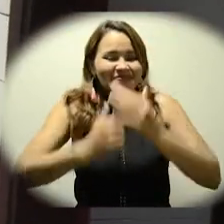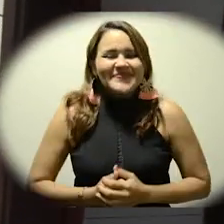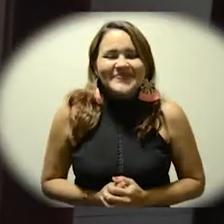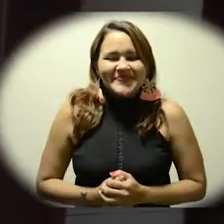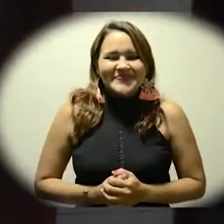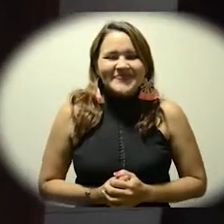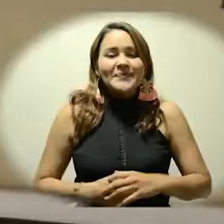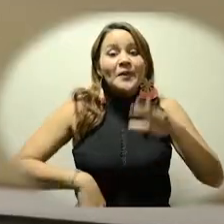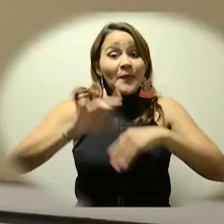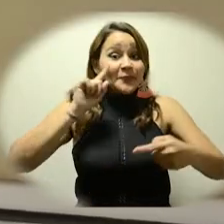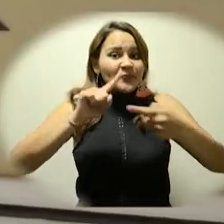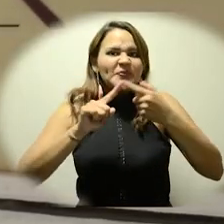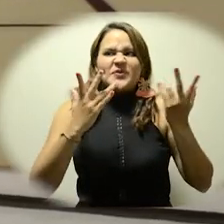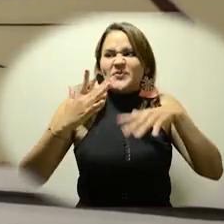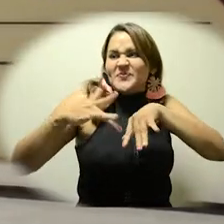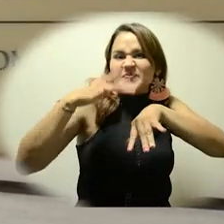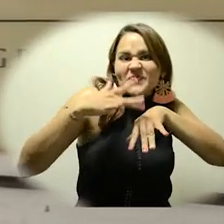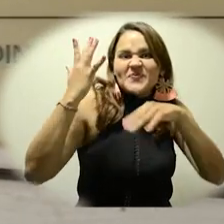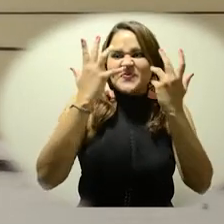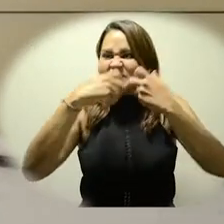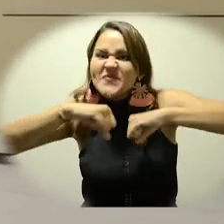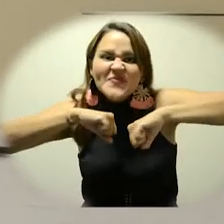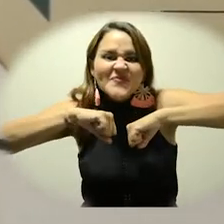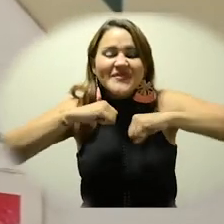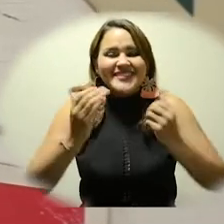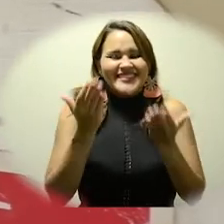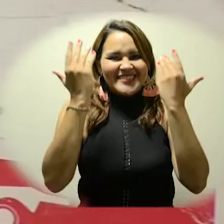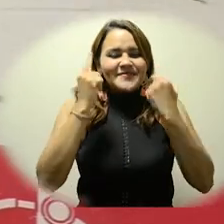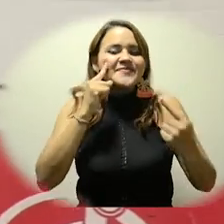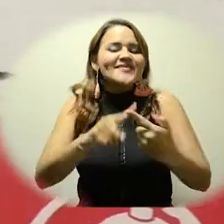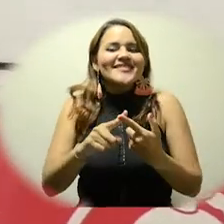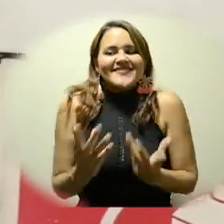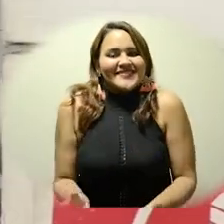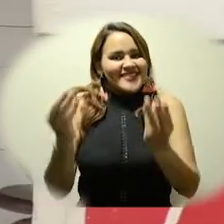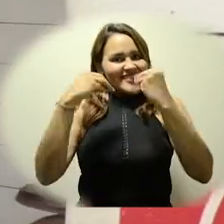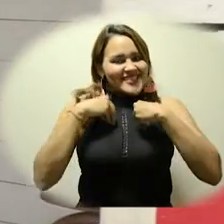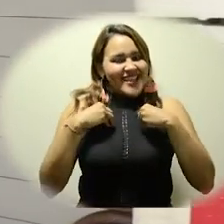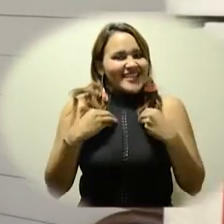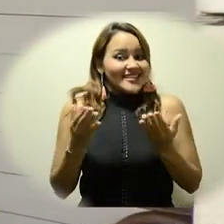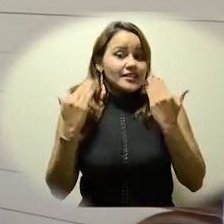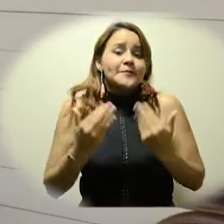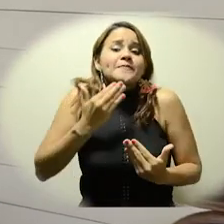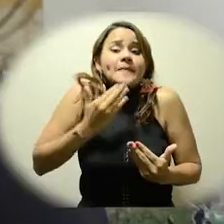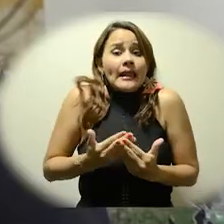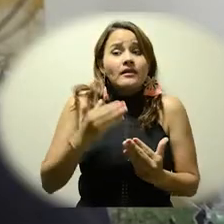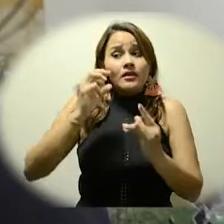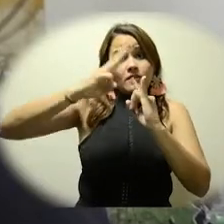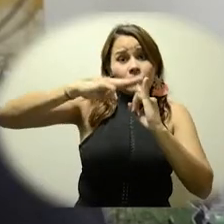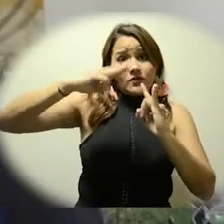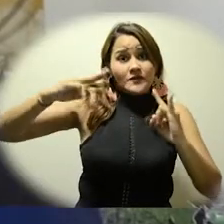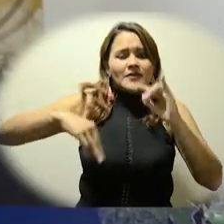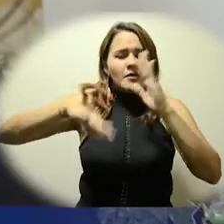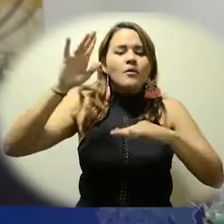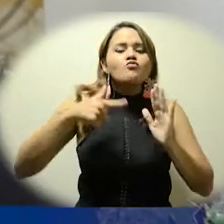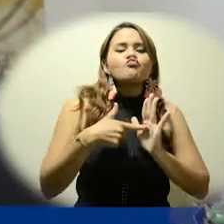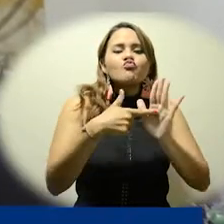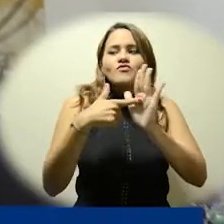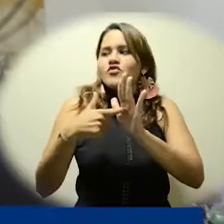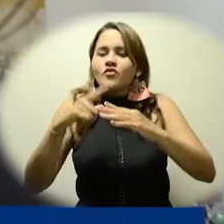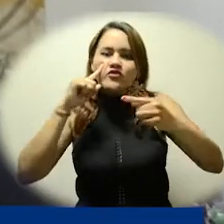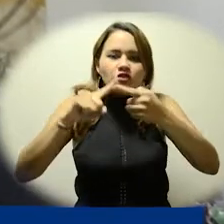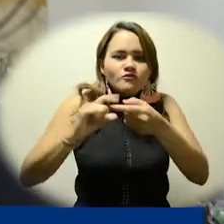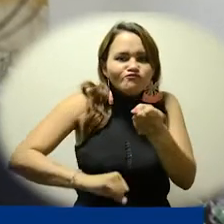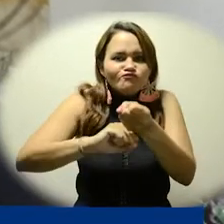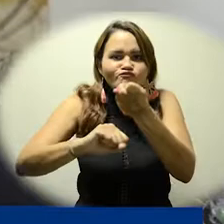desde donde estamos narrando. Los emprendedores van a tener todas las herramientas que desde la Universidad de Magdalena hemos